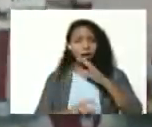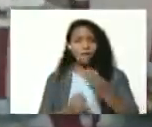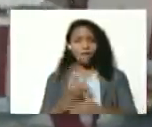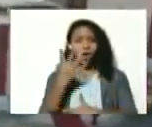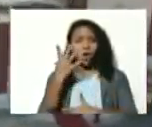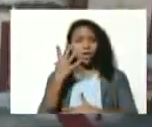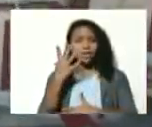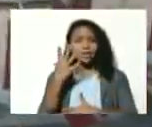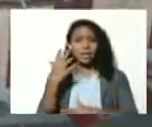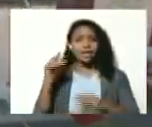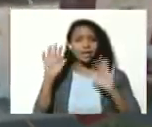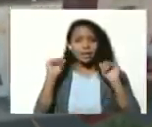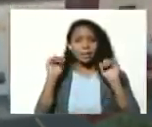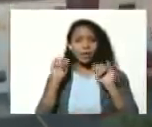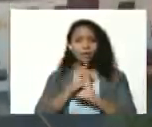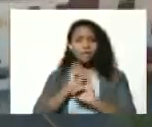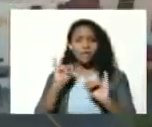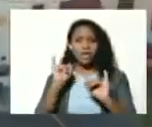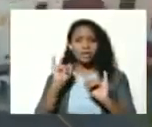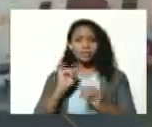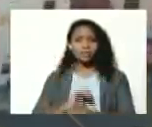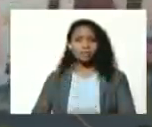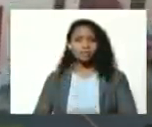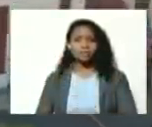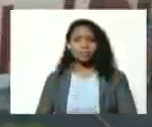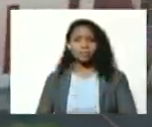Miraflores despedimos esta transmisión